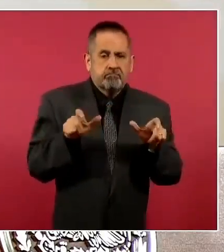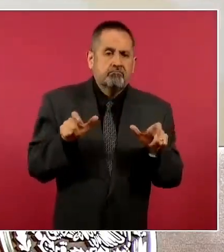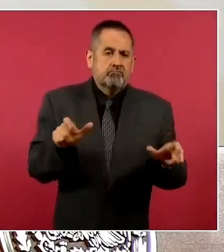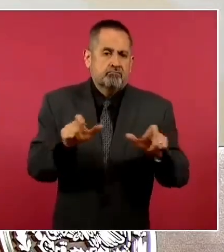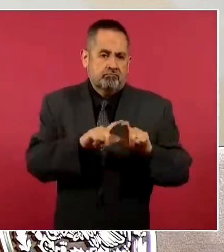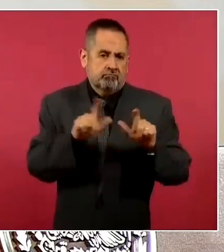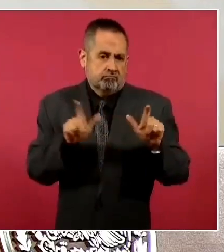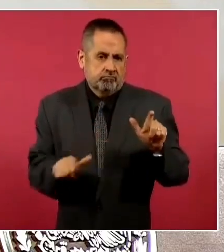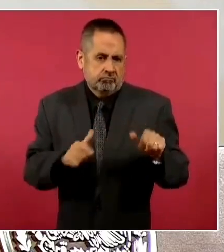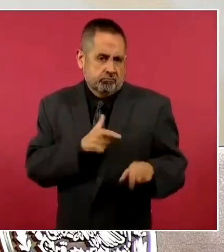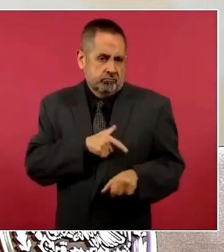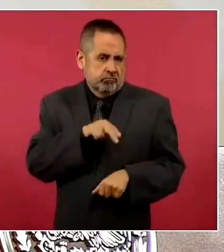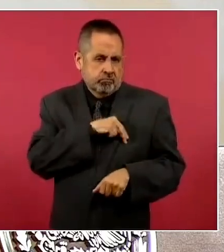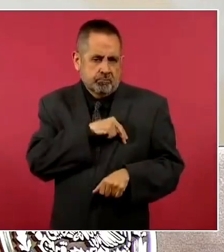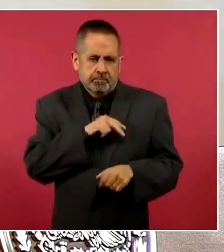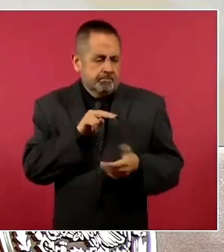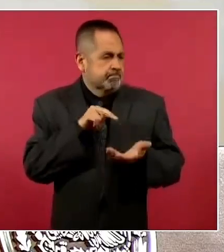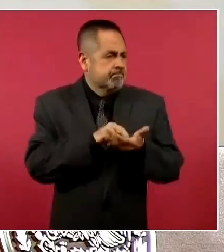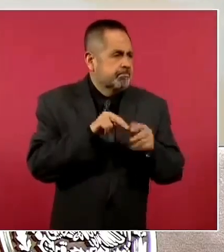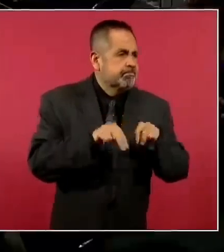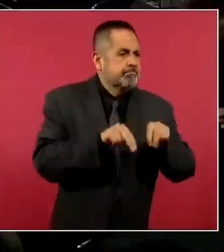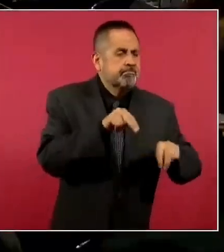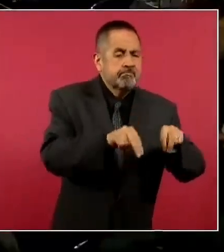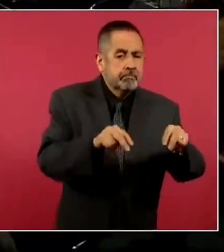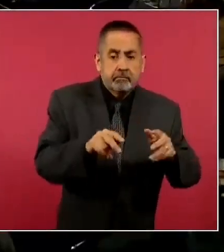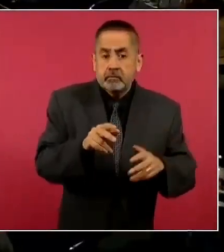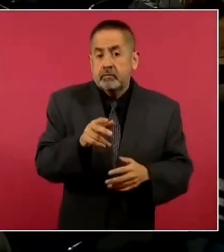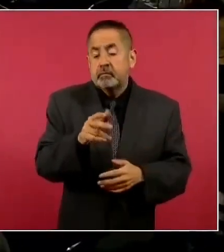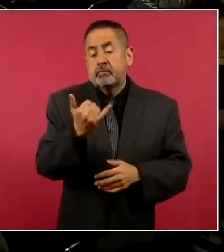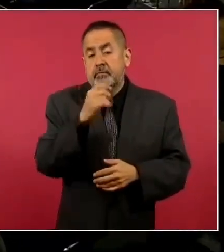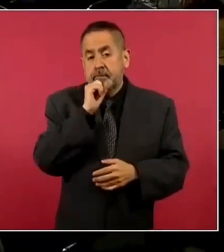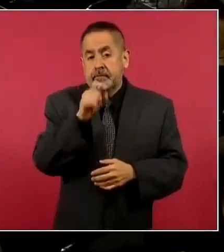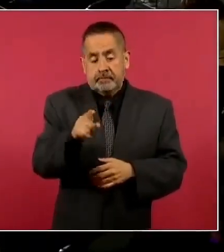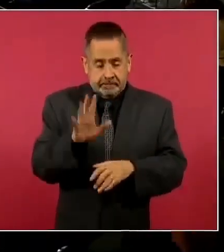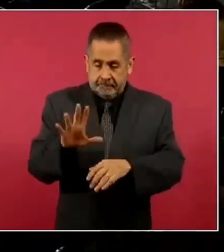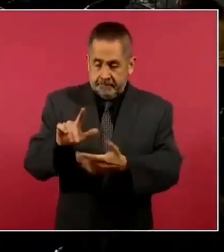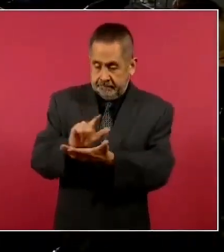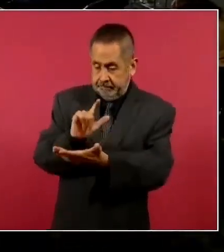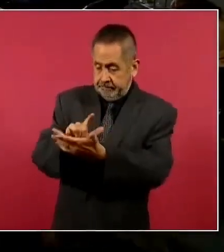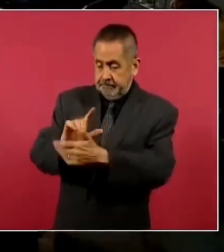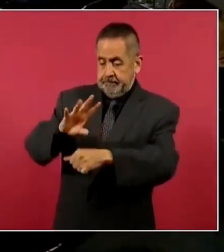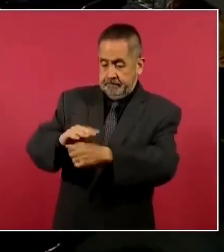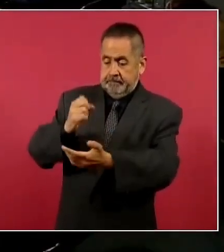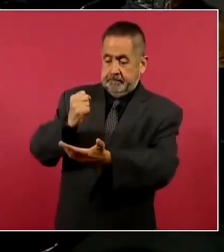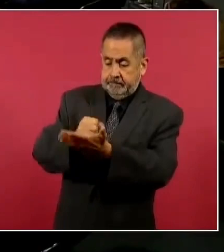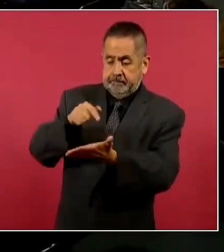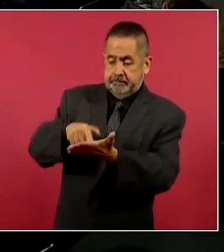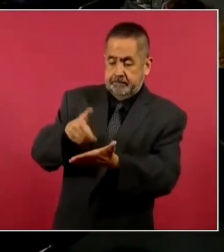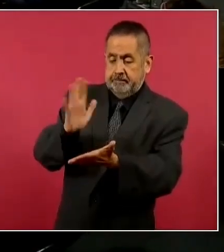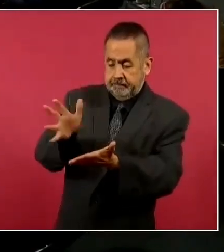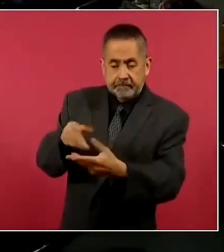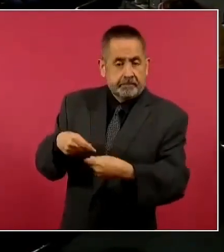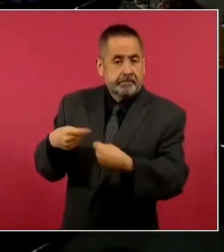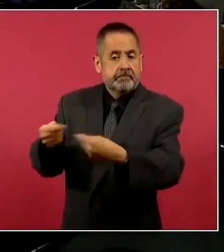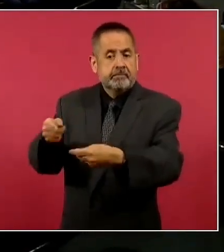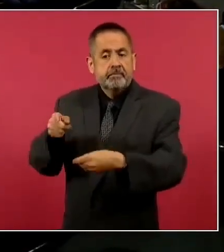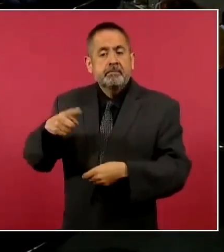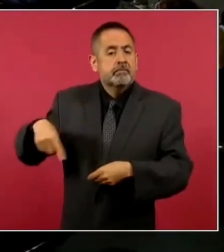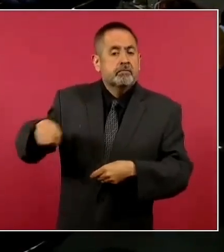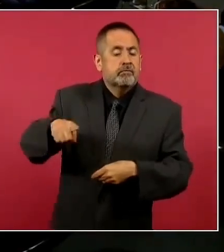Nacional y además, como ya se permite legalmente la